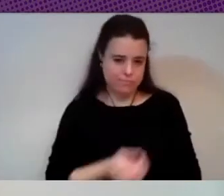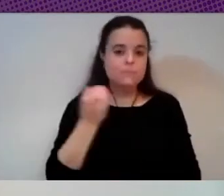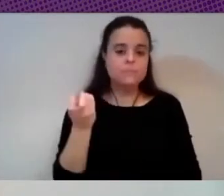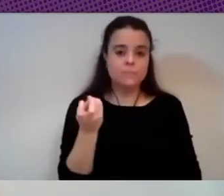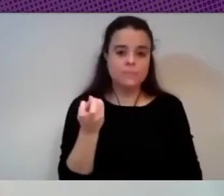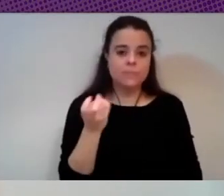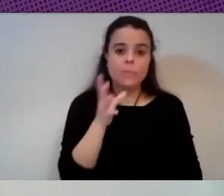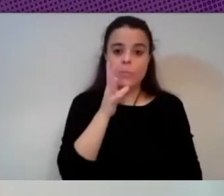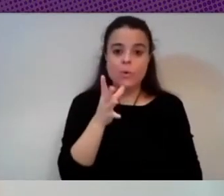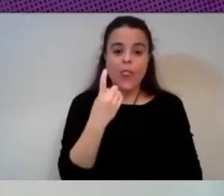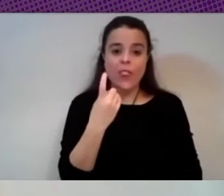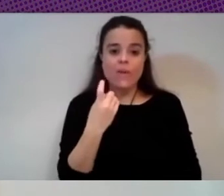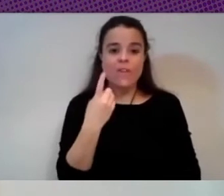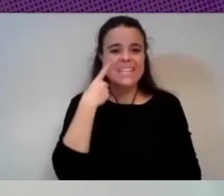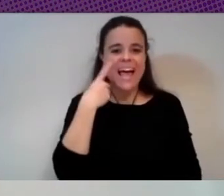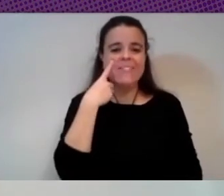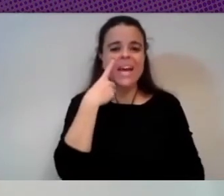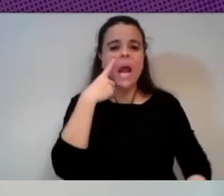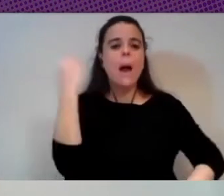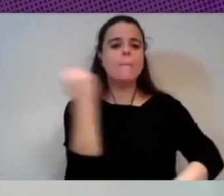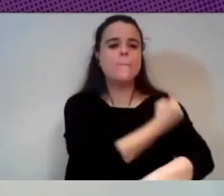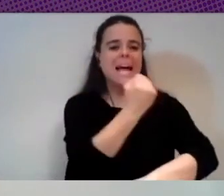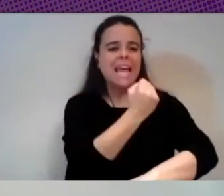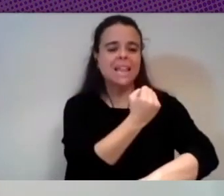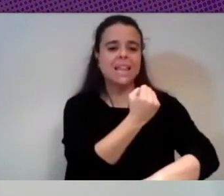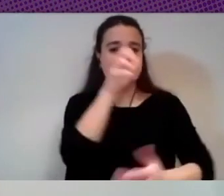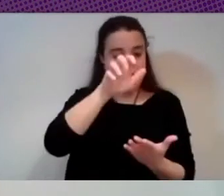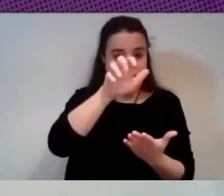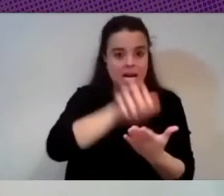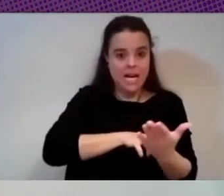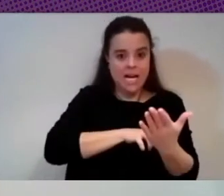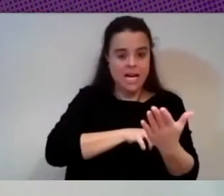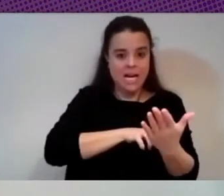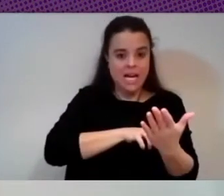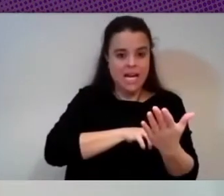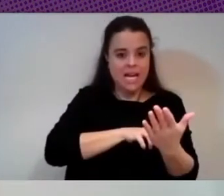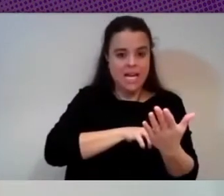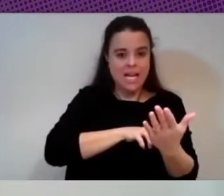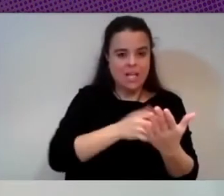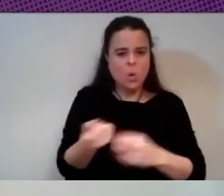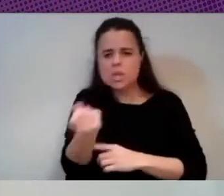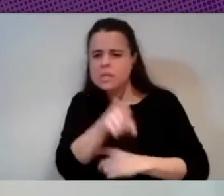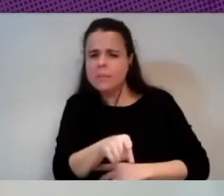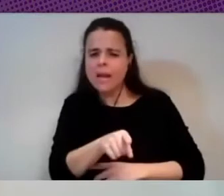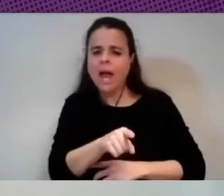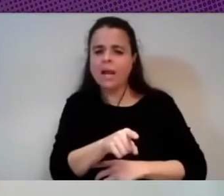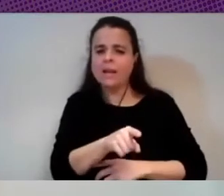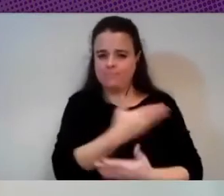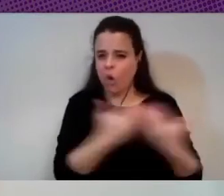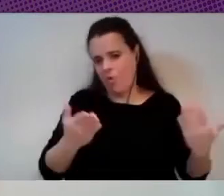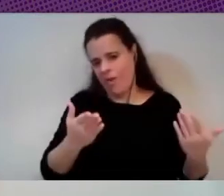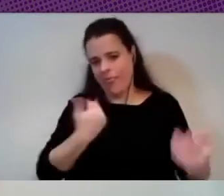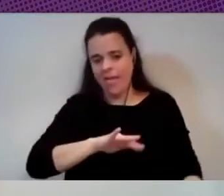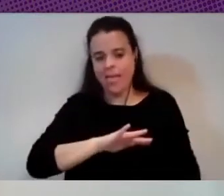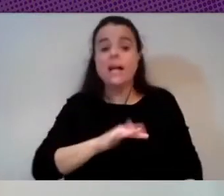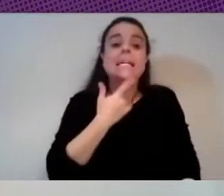eso te tienes que ir a las patentes te tienes que ir a artículos similares que te den un poco de confianza por ejemplo pues ellos dicen